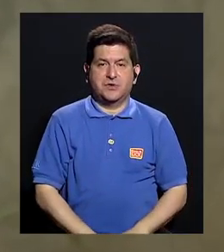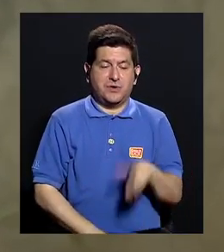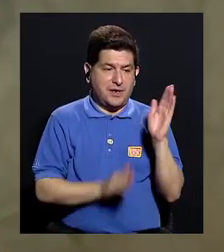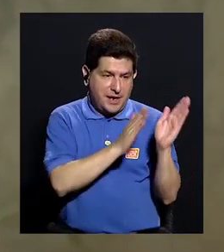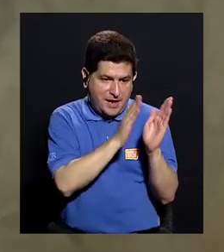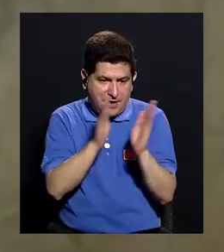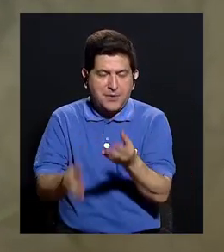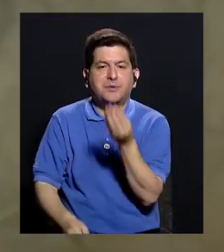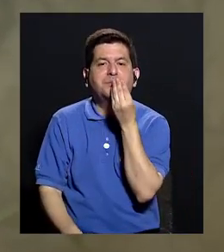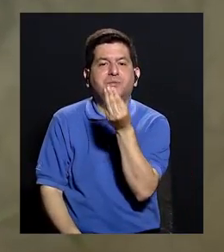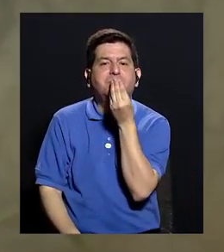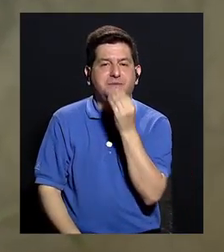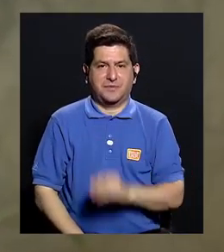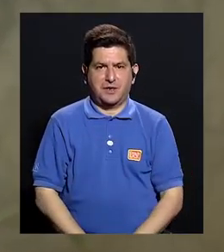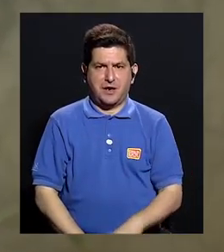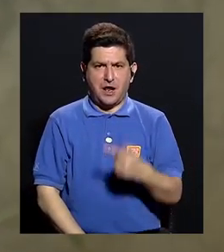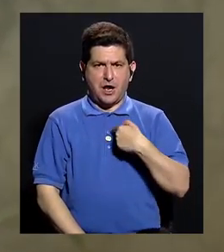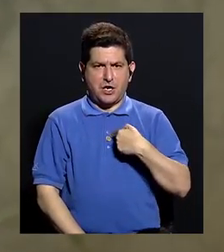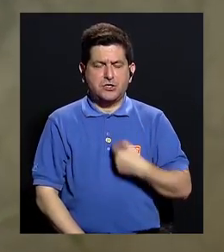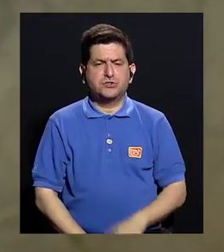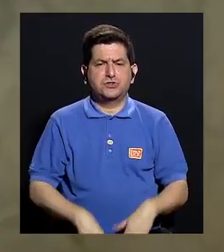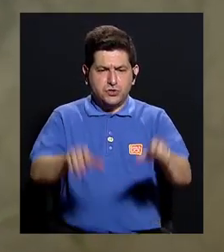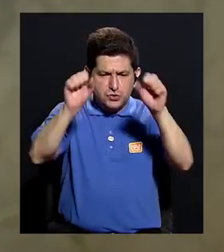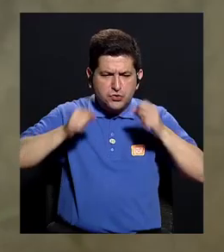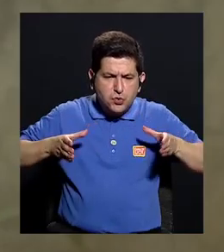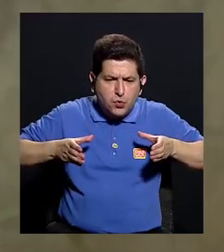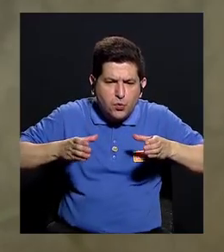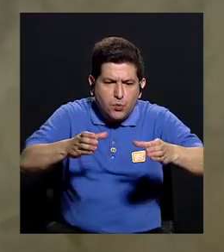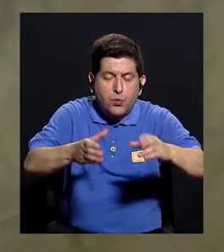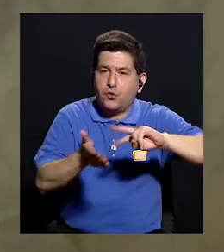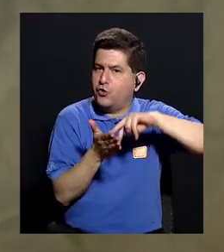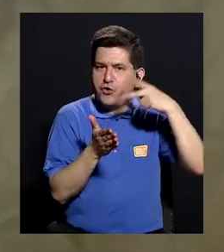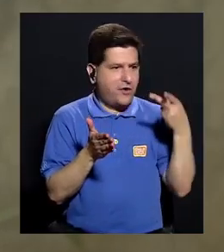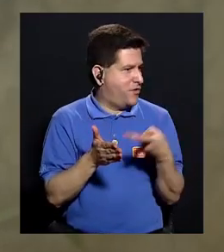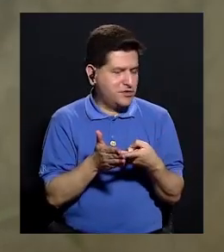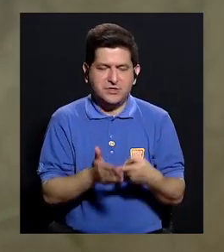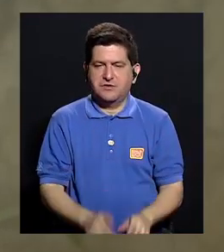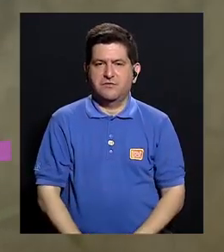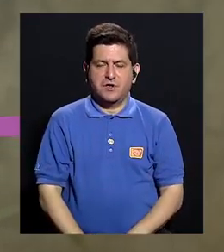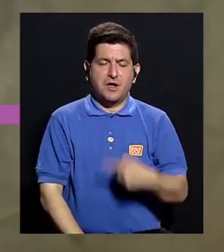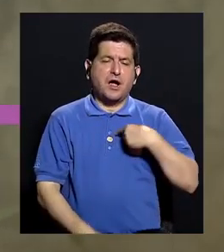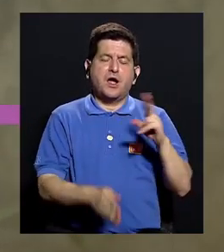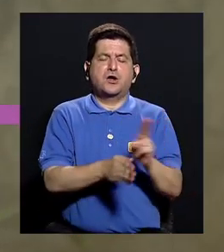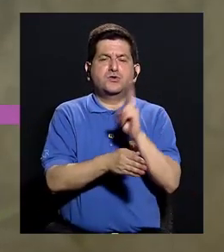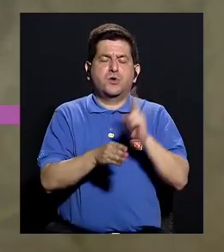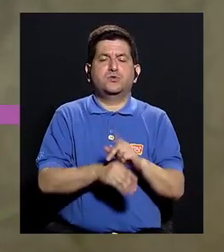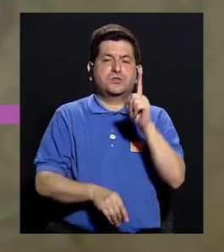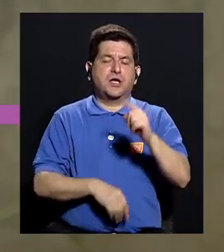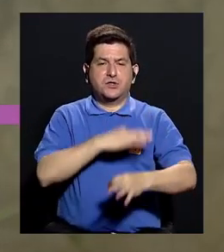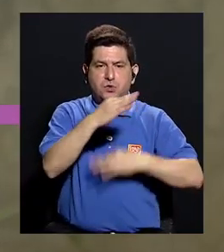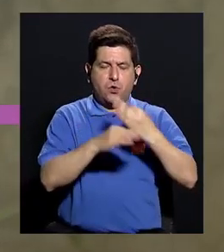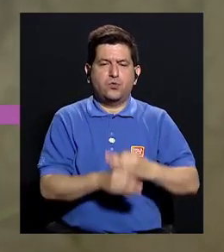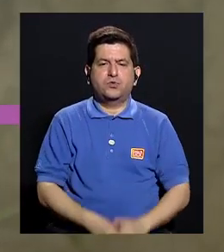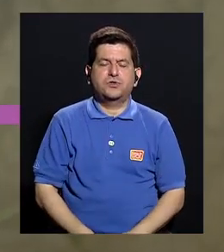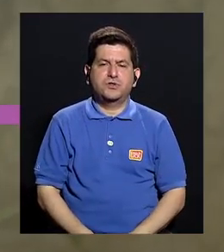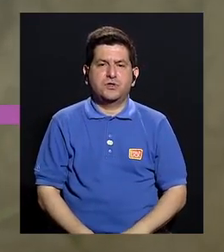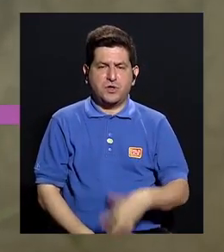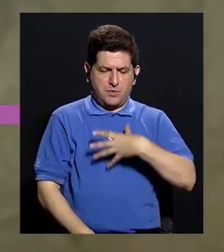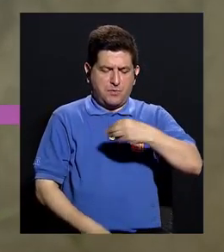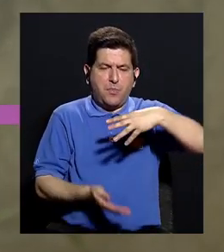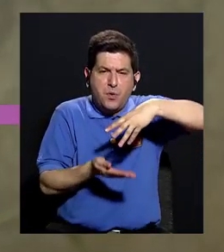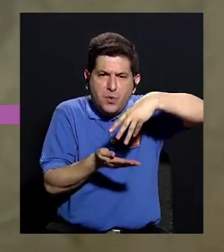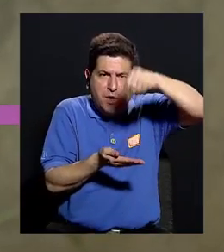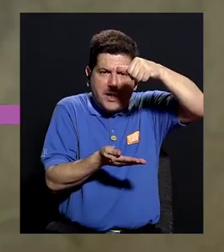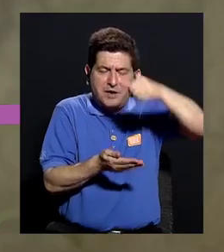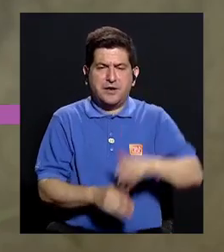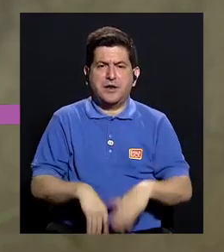ese tipo de preparación de alimentos. ¿Verdad? Que si voy a hornear, no quiere decir que porque simplemente estoy utilizando una harina libre